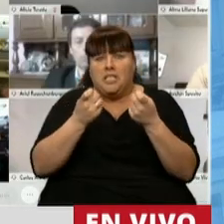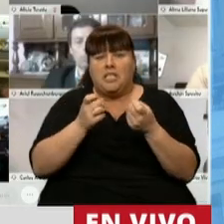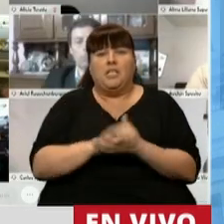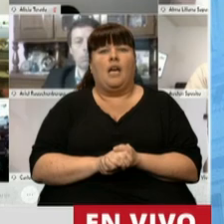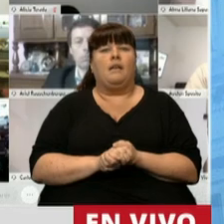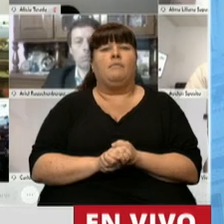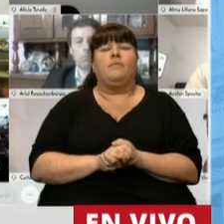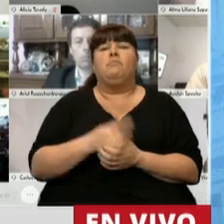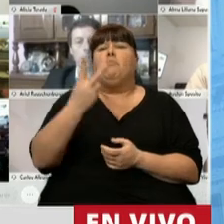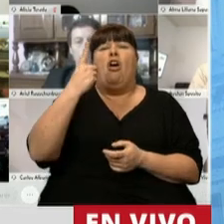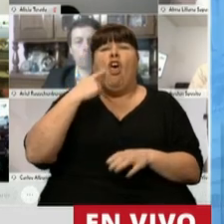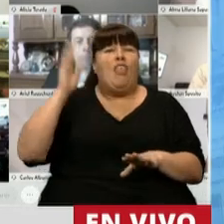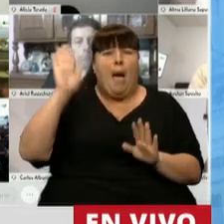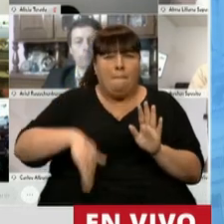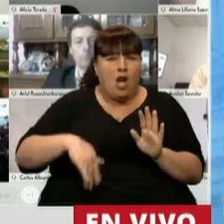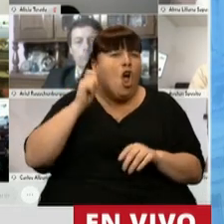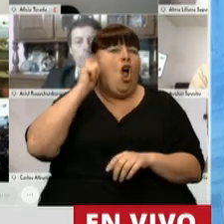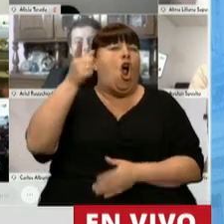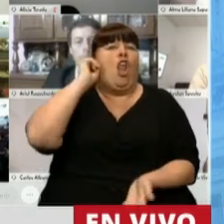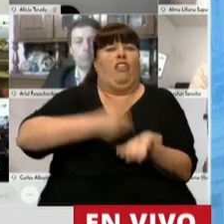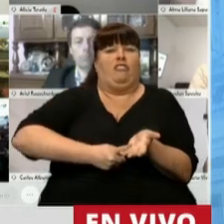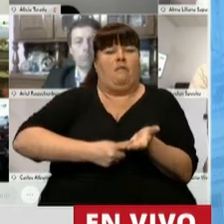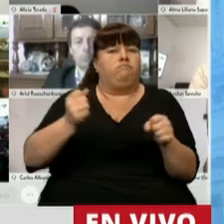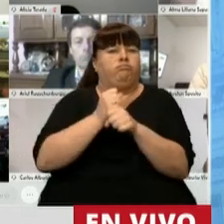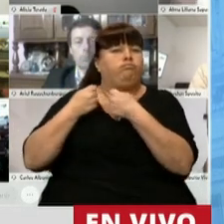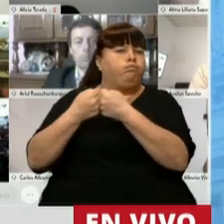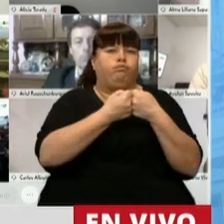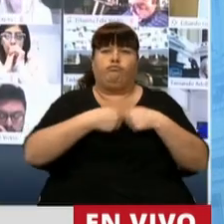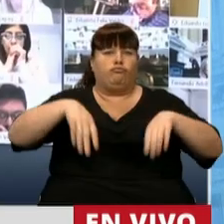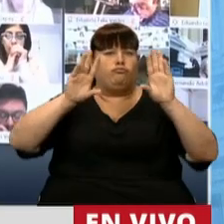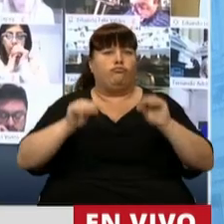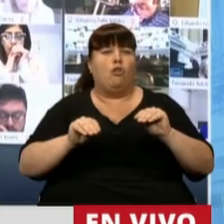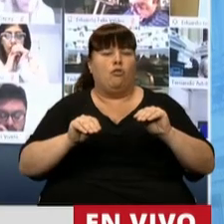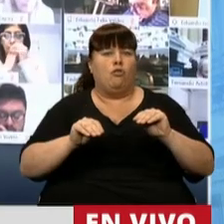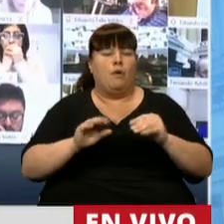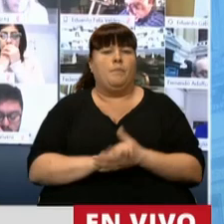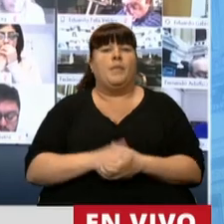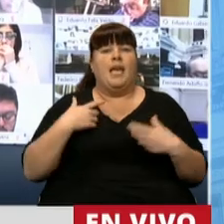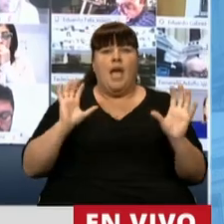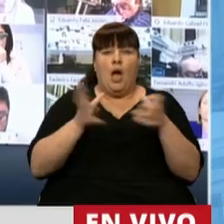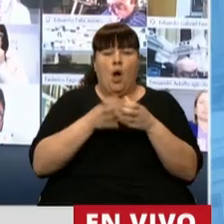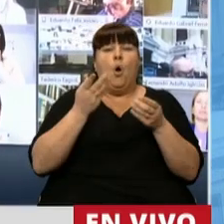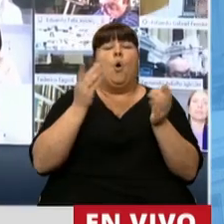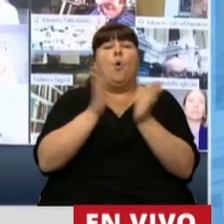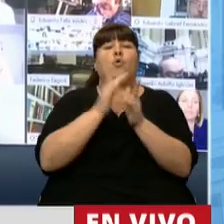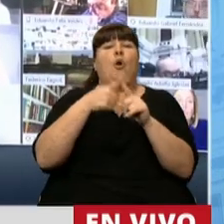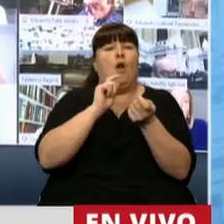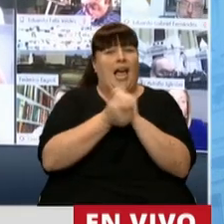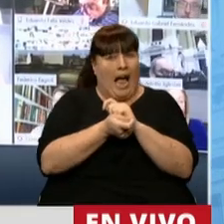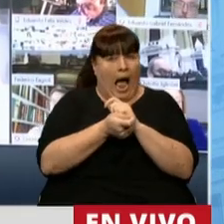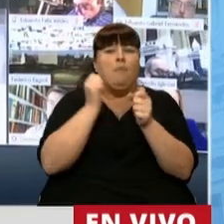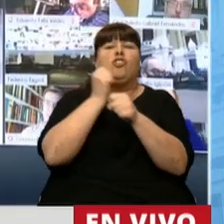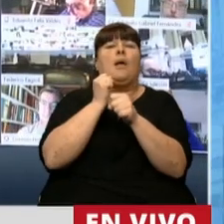y en menos de 48 horas logramos un dictamen con unanimidad. Desde el interbloque de Juntos por el Cambio